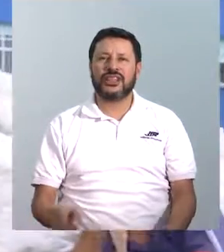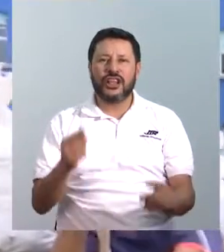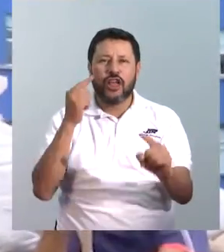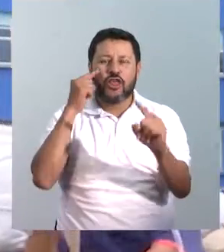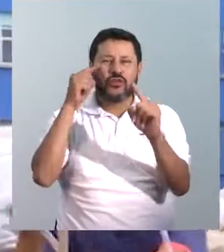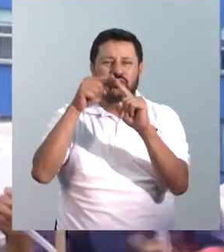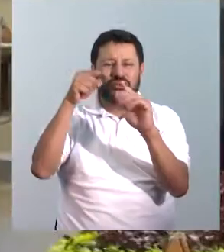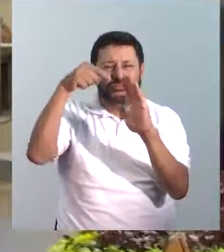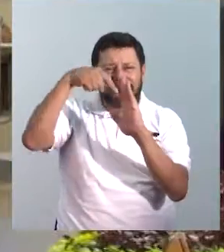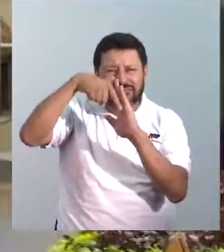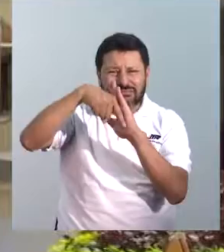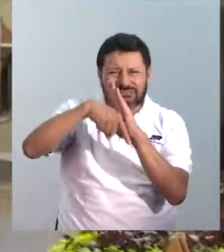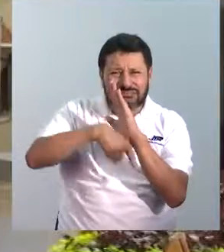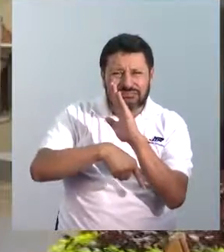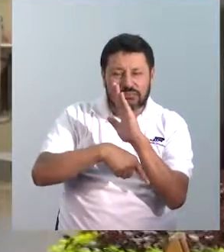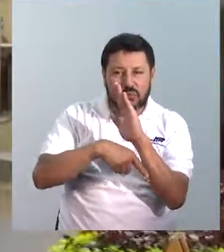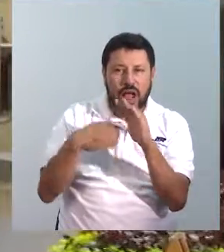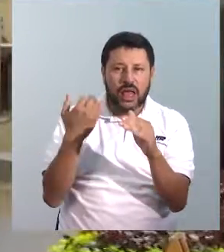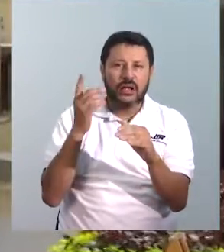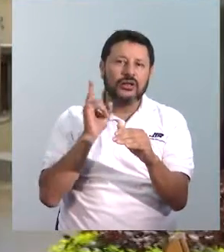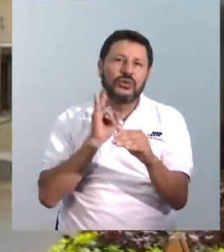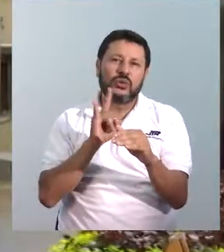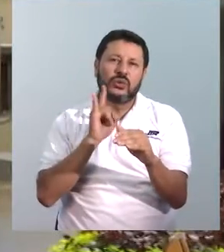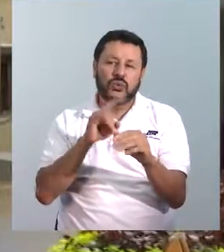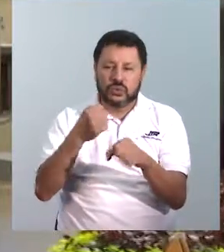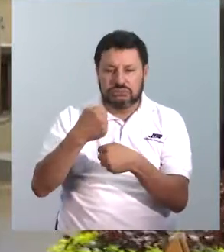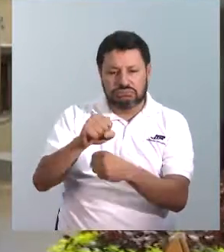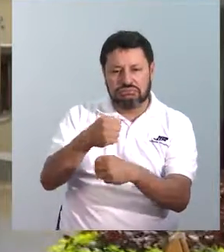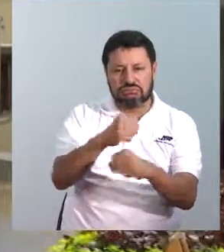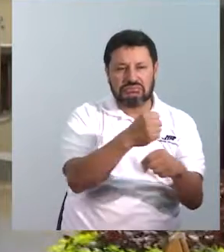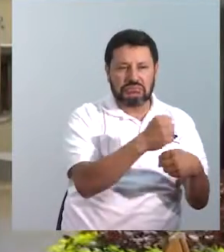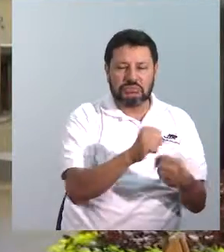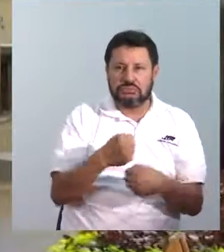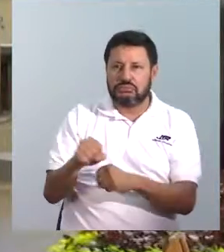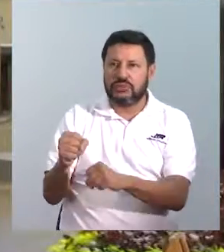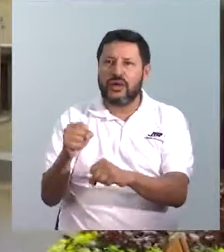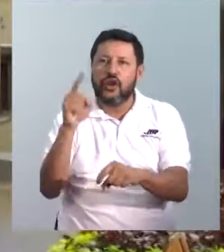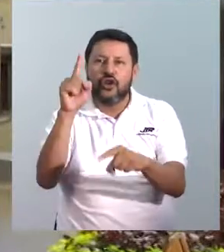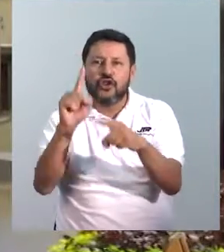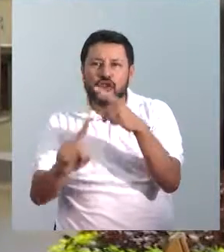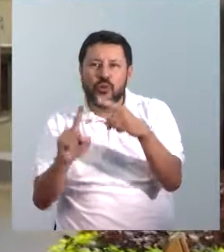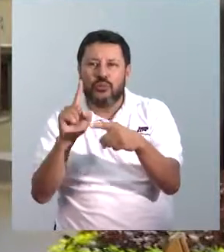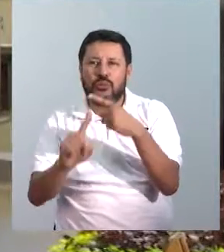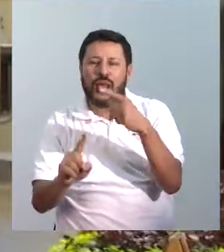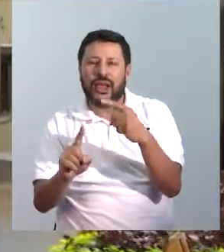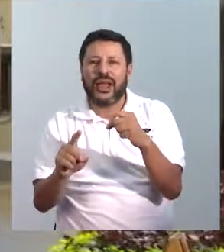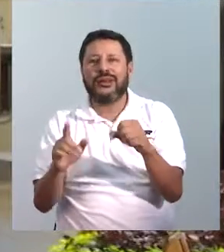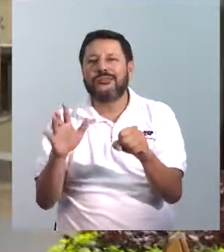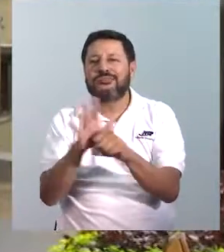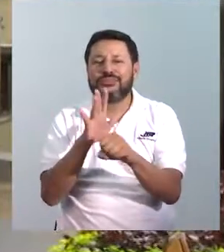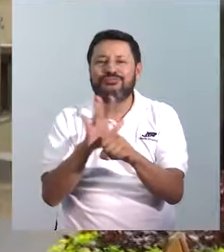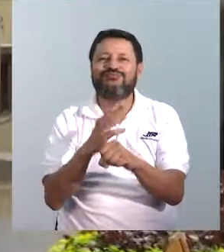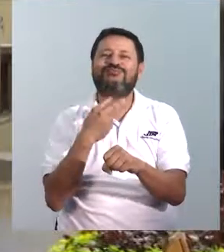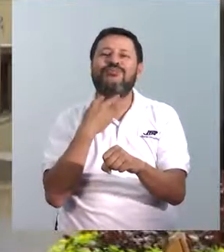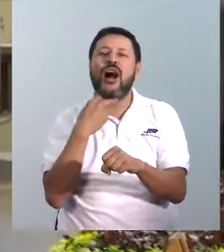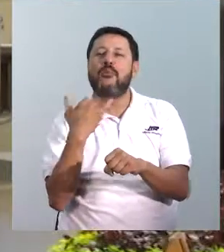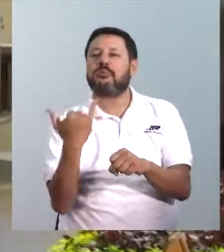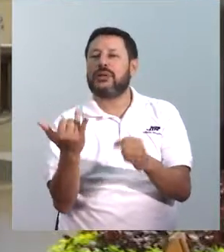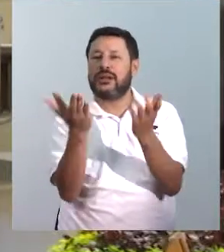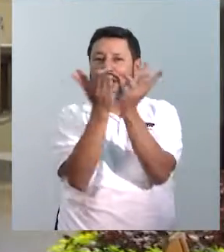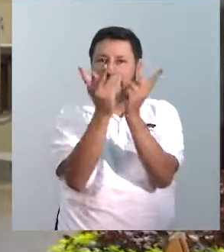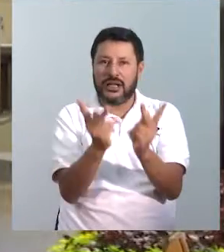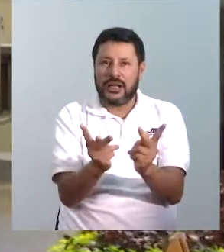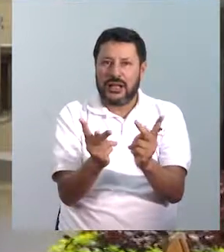Profundizar todas las actividades de mantenimiento de aseo en los sitios donde usualmente no lo hacemos cuando estamos en plena jornada académica.